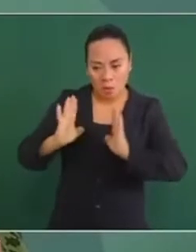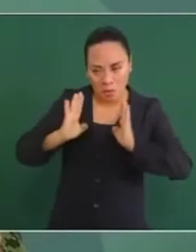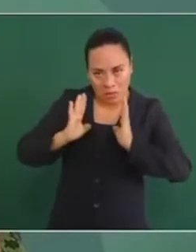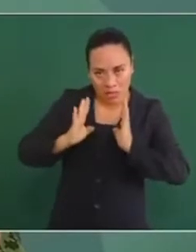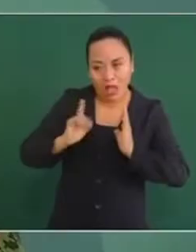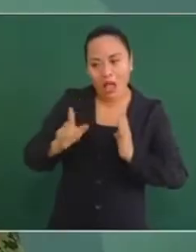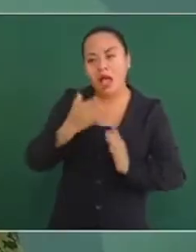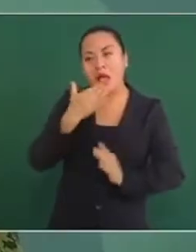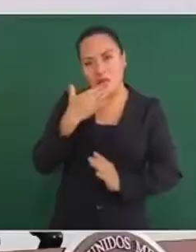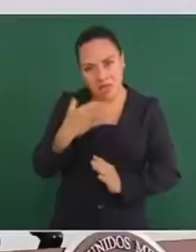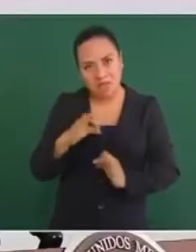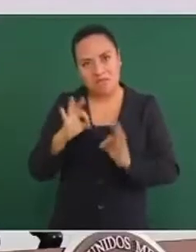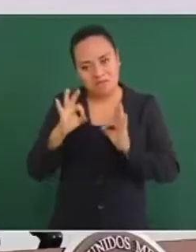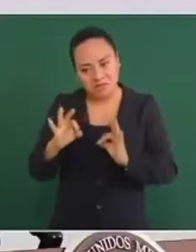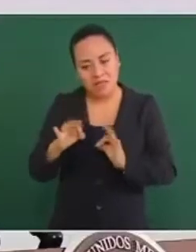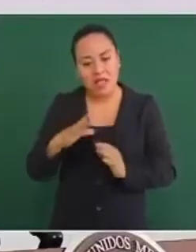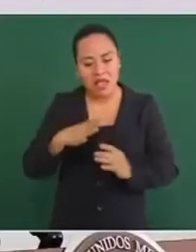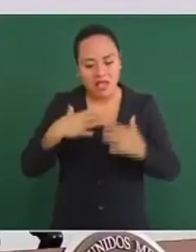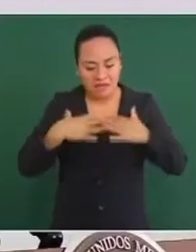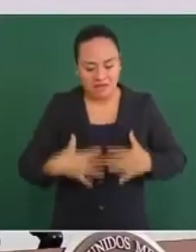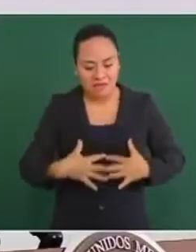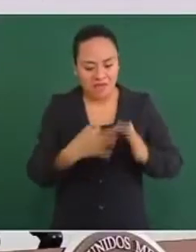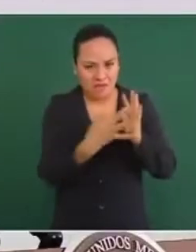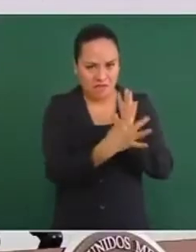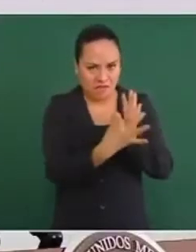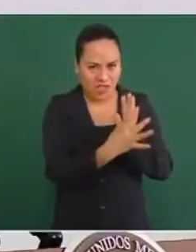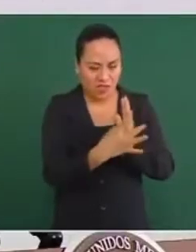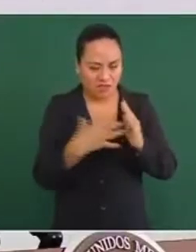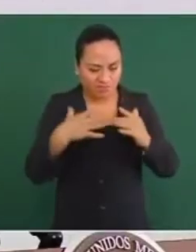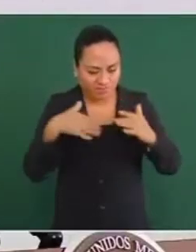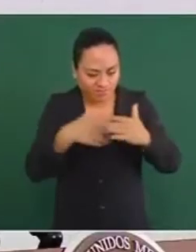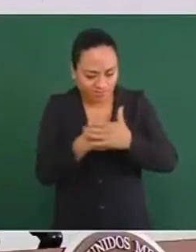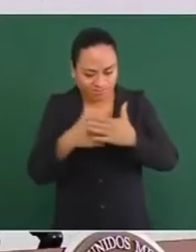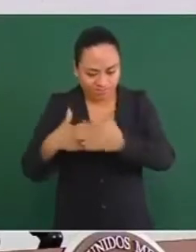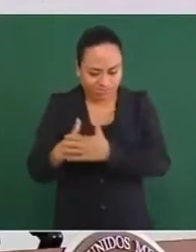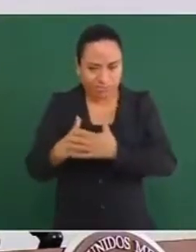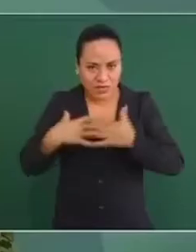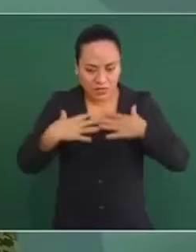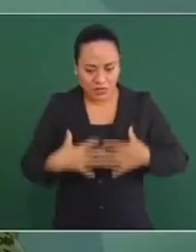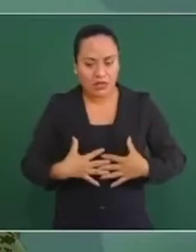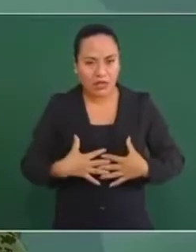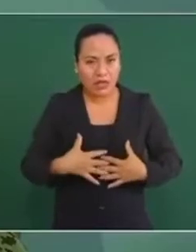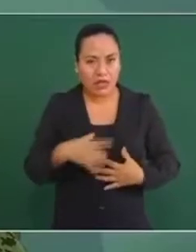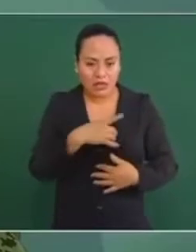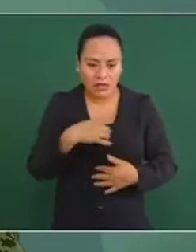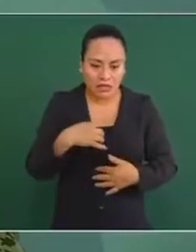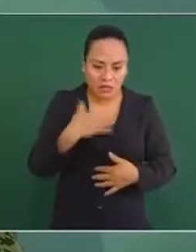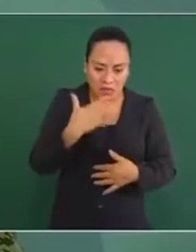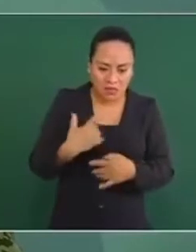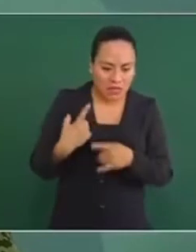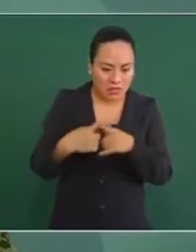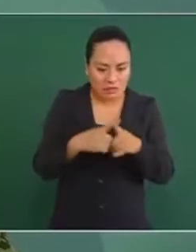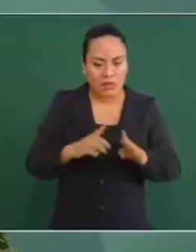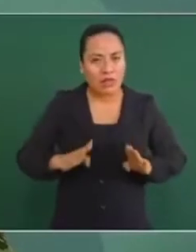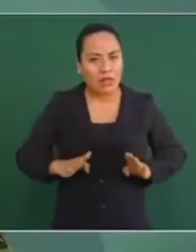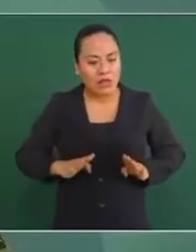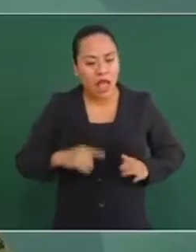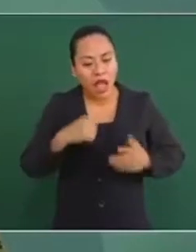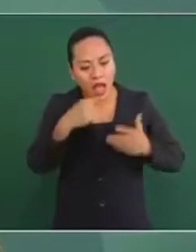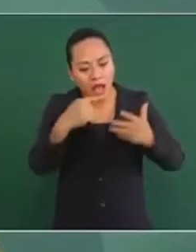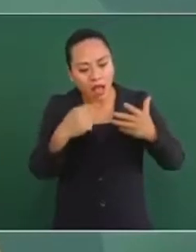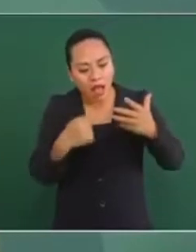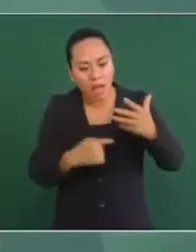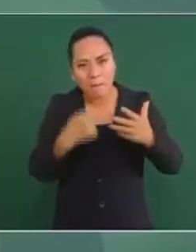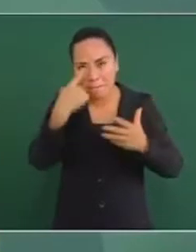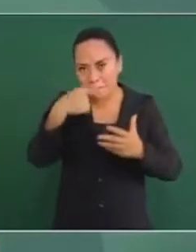Estas placas deben de tener especificaciones muy características para que